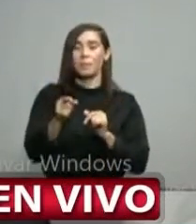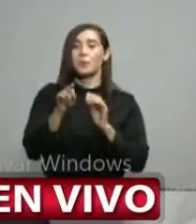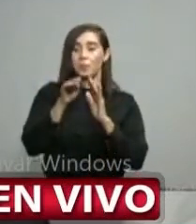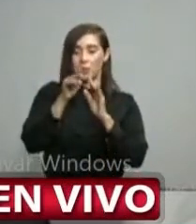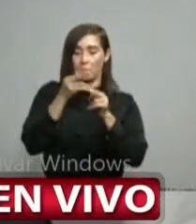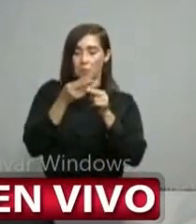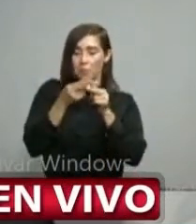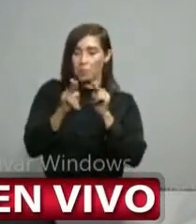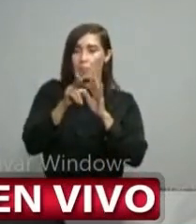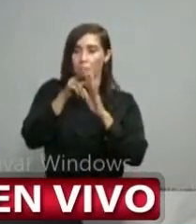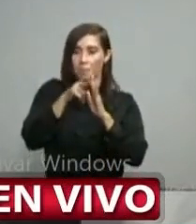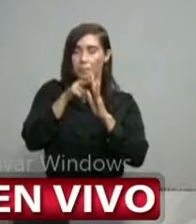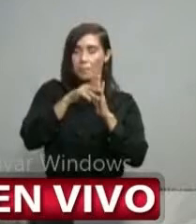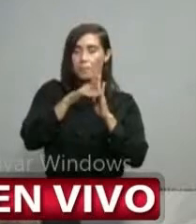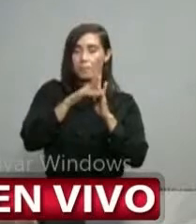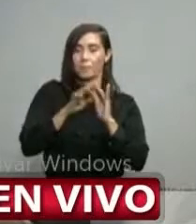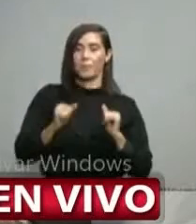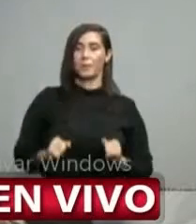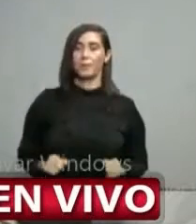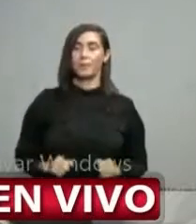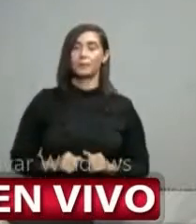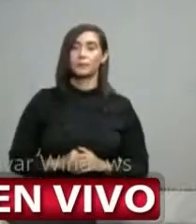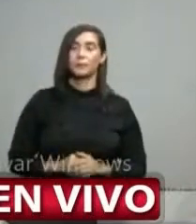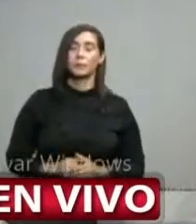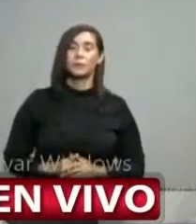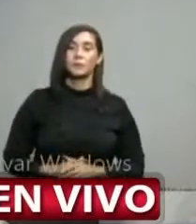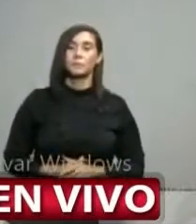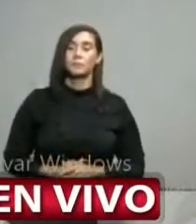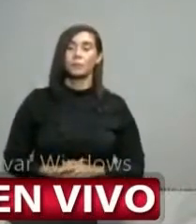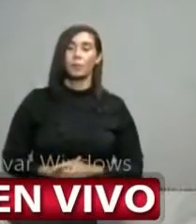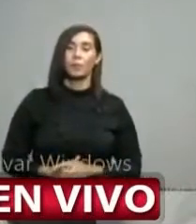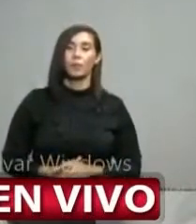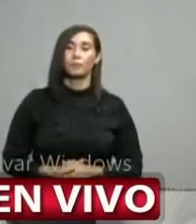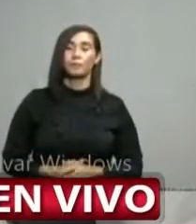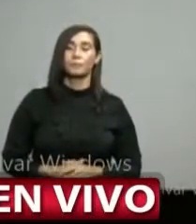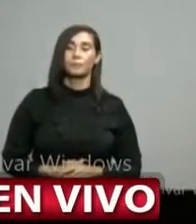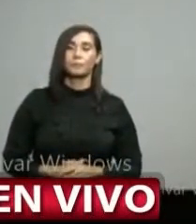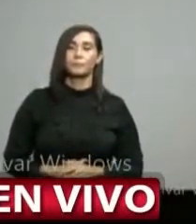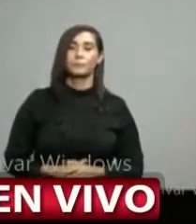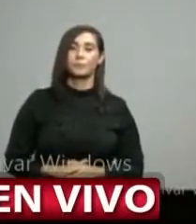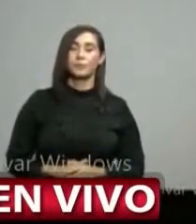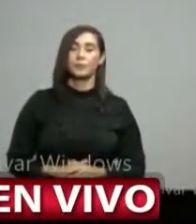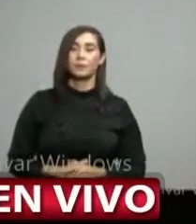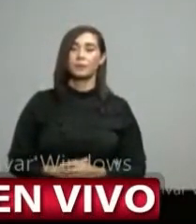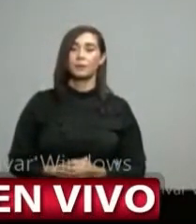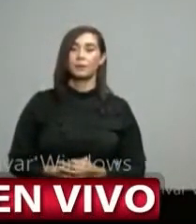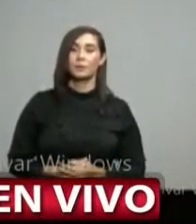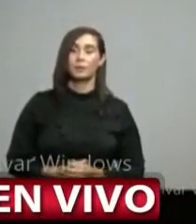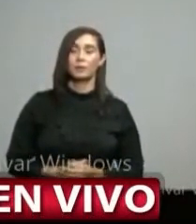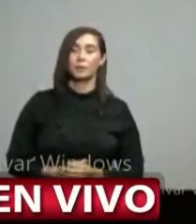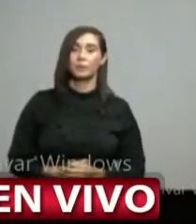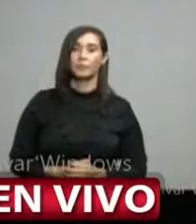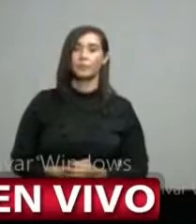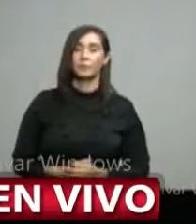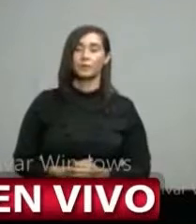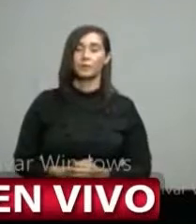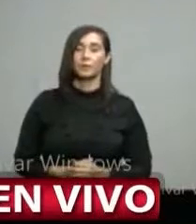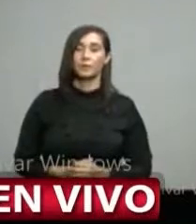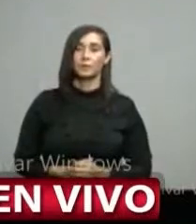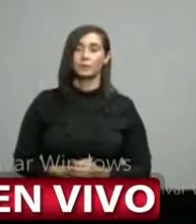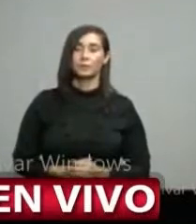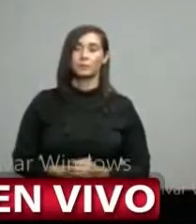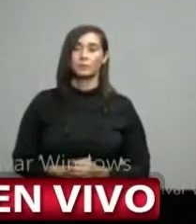nosotros queremos pero indudablemente con la tendencia como vemos en la gráfica que le habíamos presentado hacia el